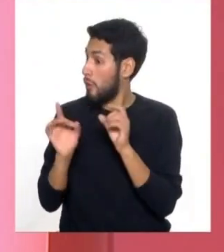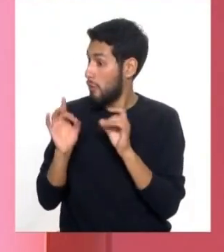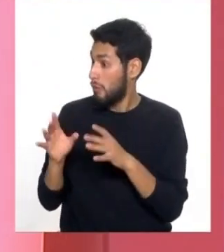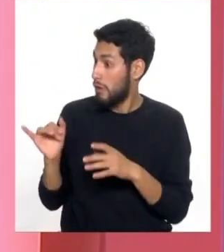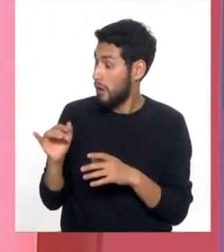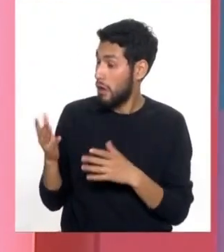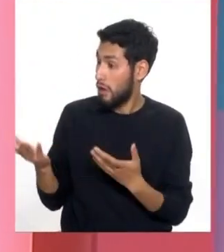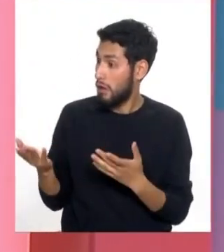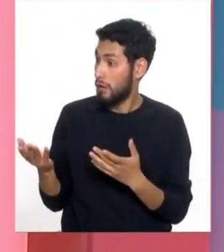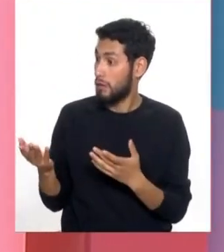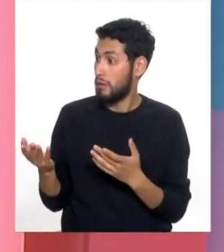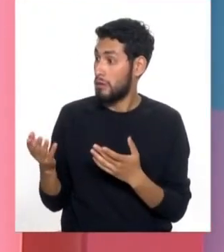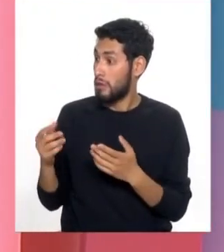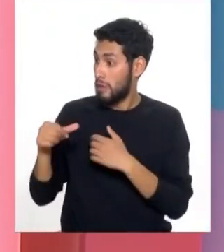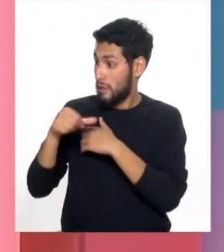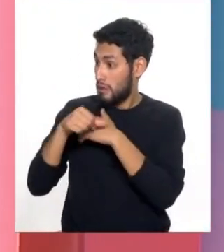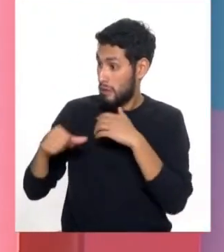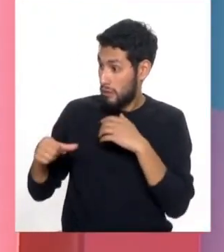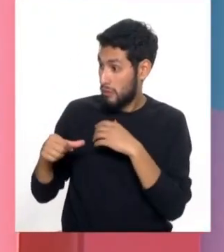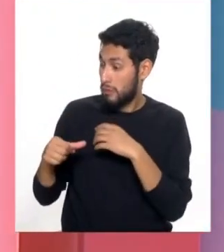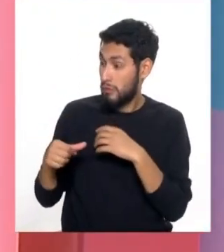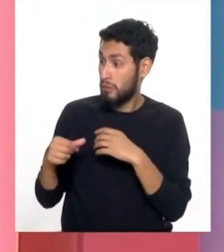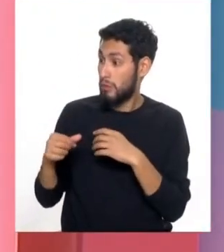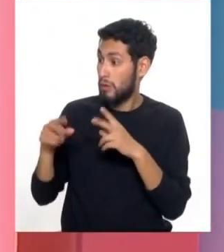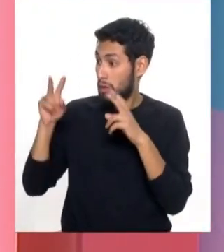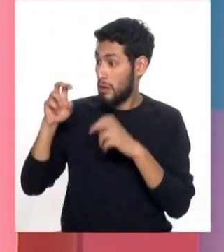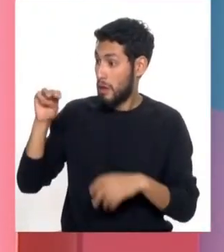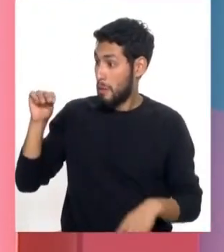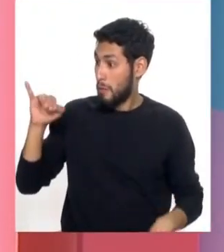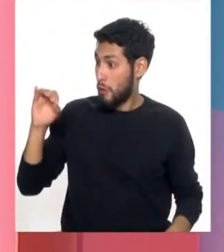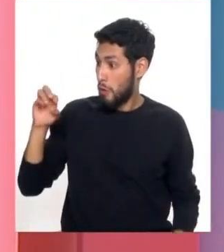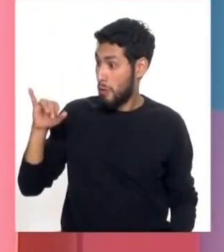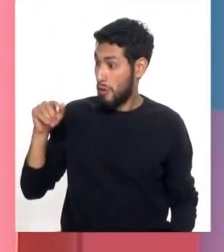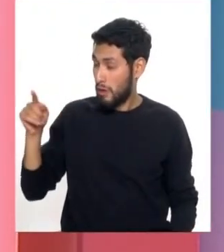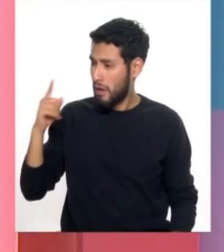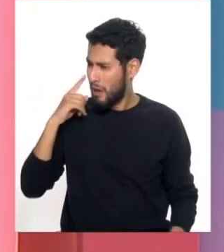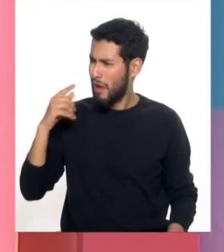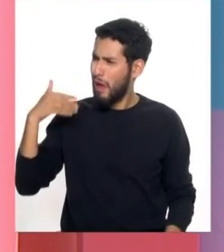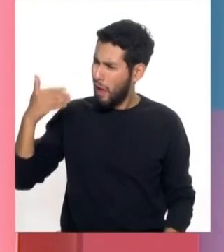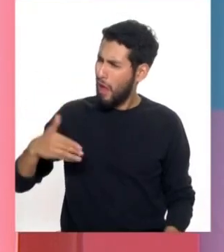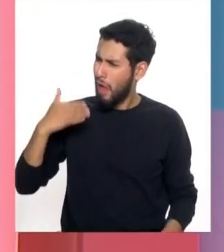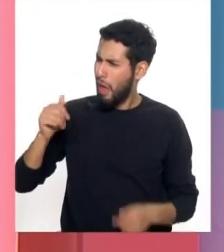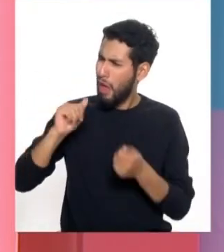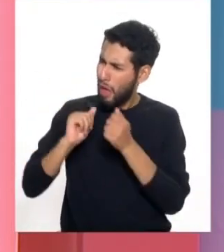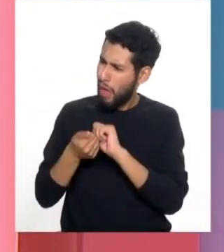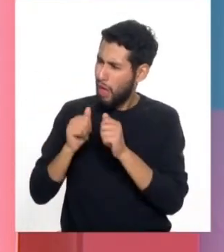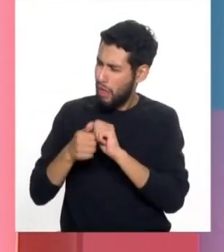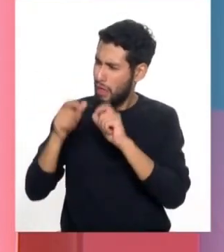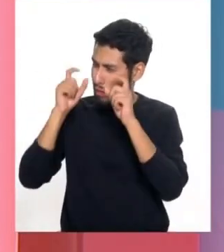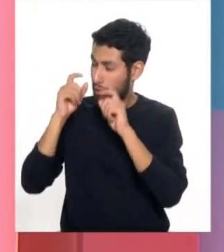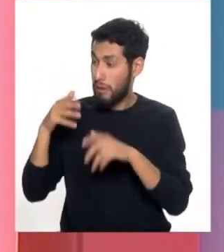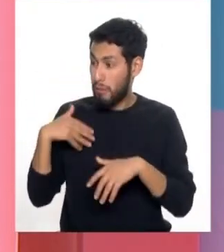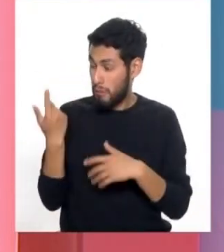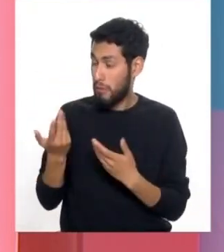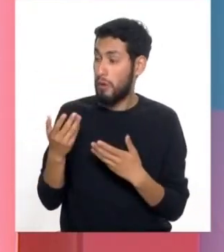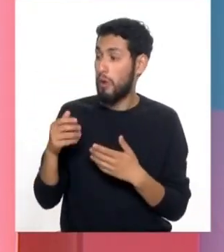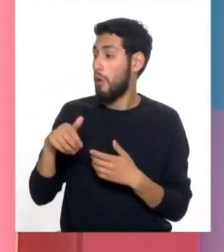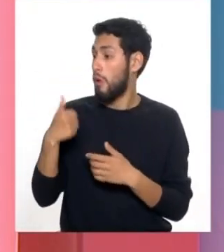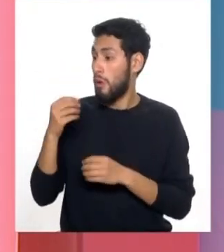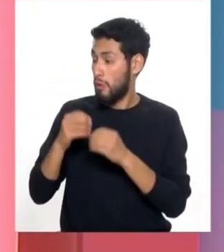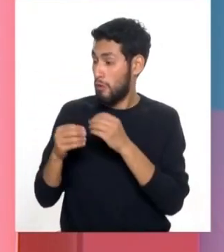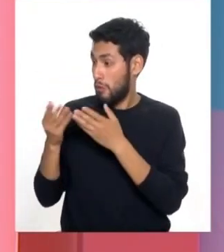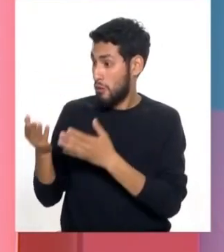cirugía en cuanto a la miopía, porque dice que ella cambia constantemente los lentes, de repente podemos dar también otra